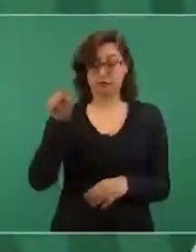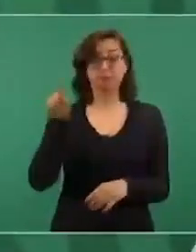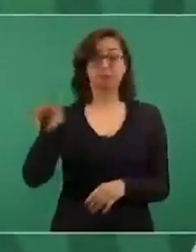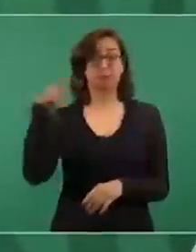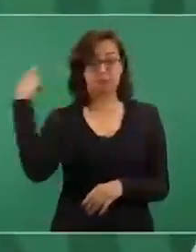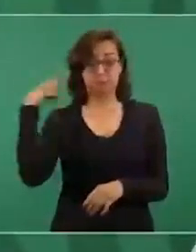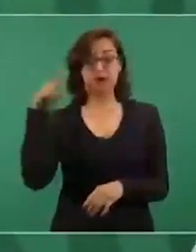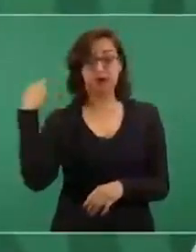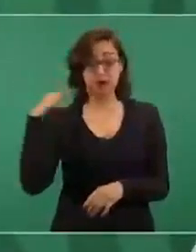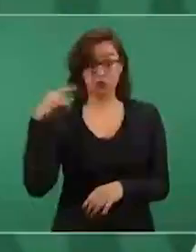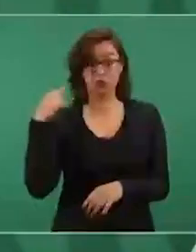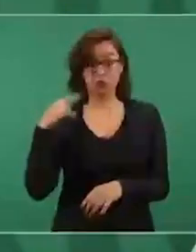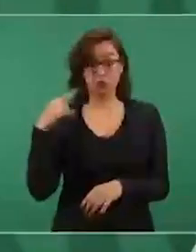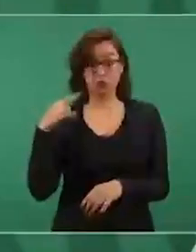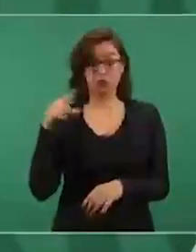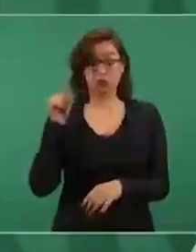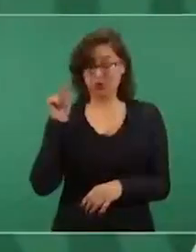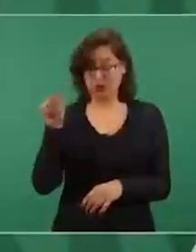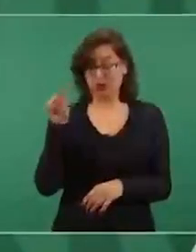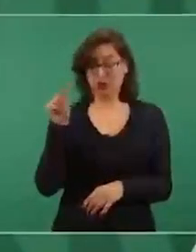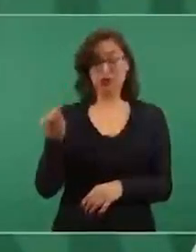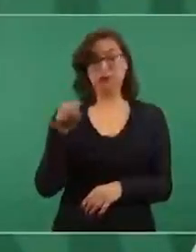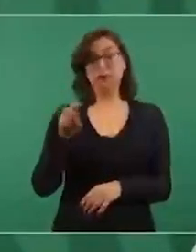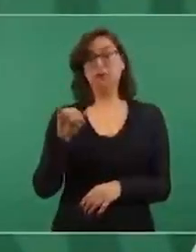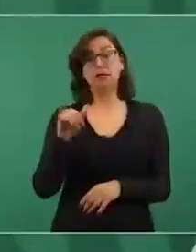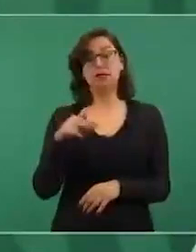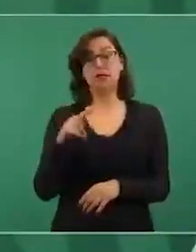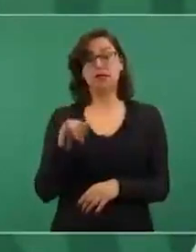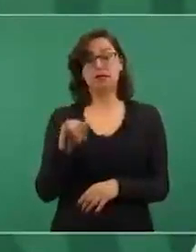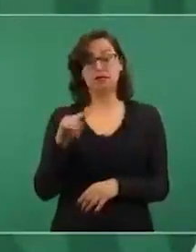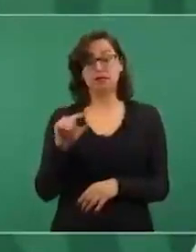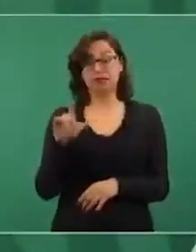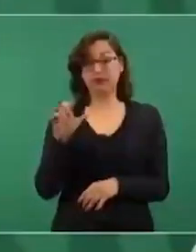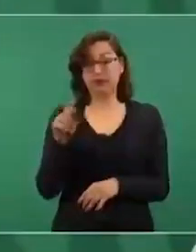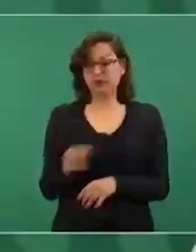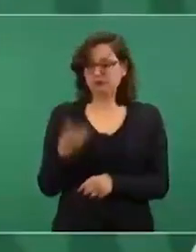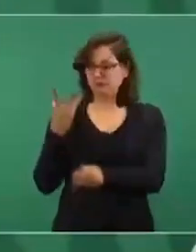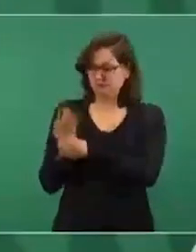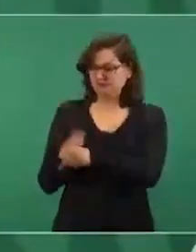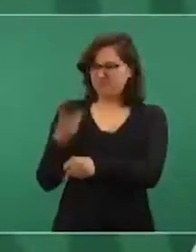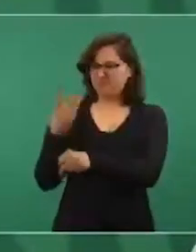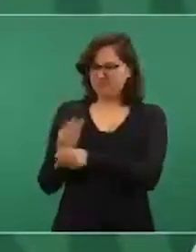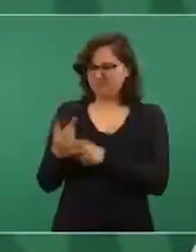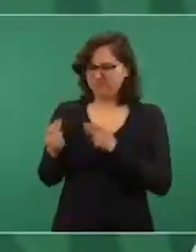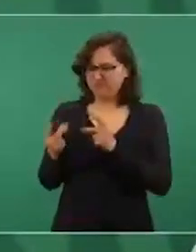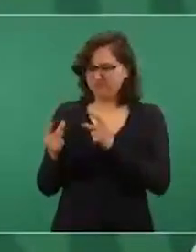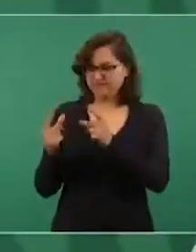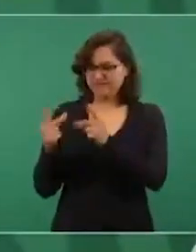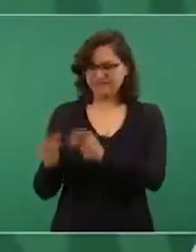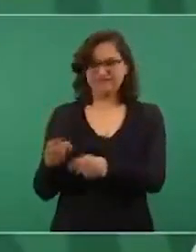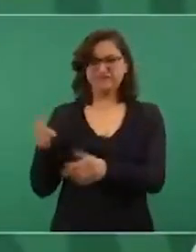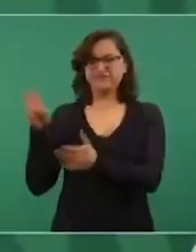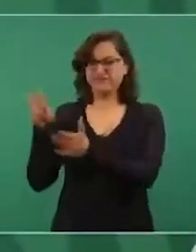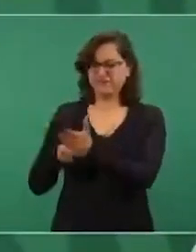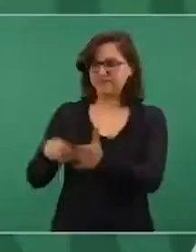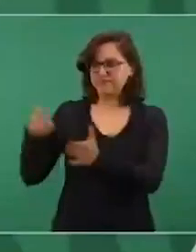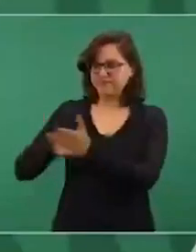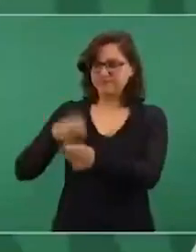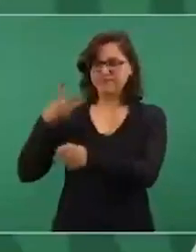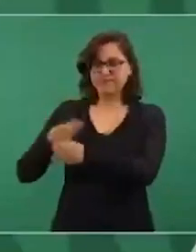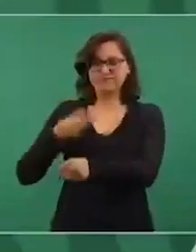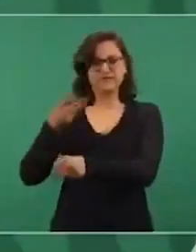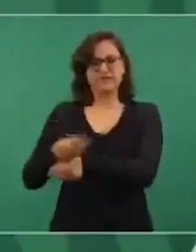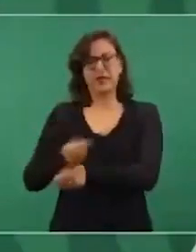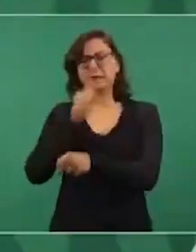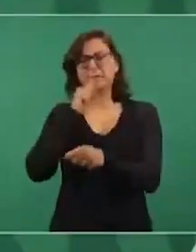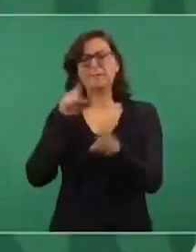de Minatitlán está en reparación y también Salina